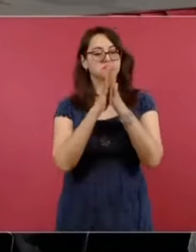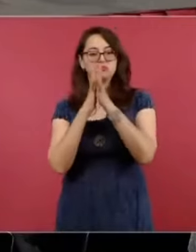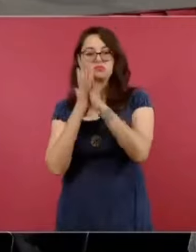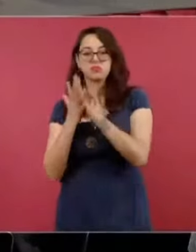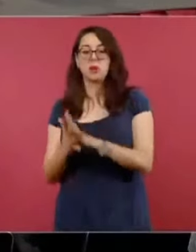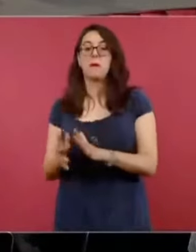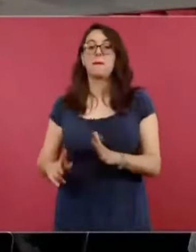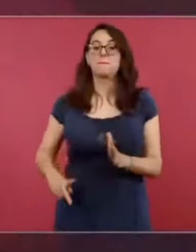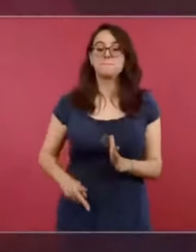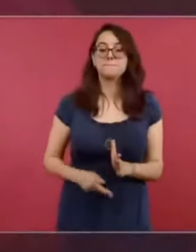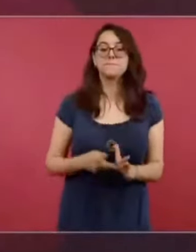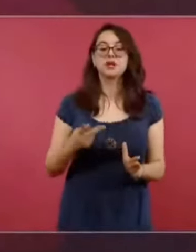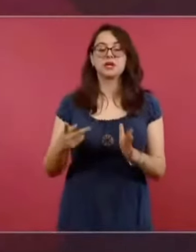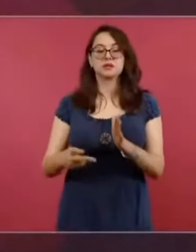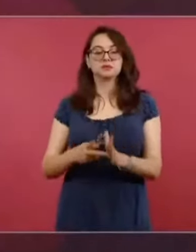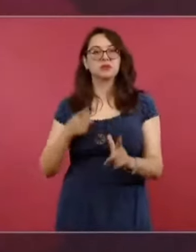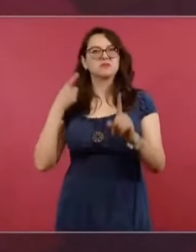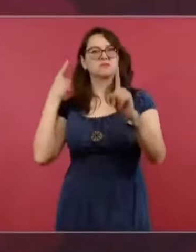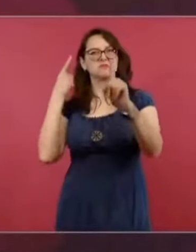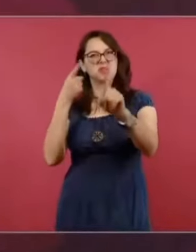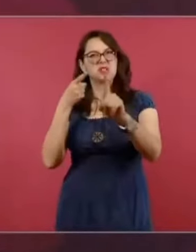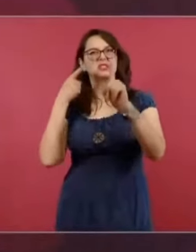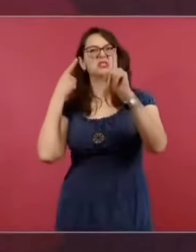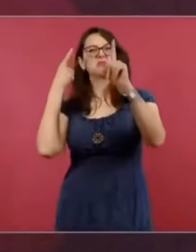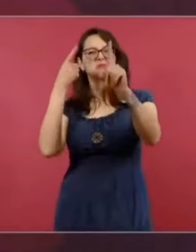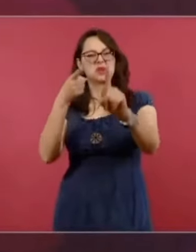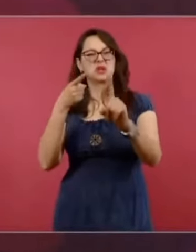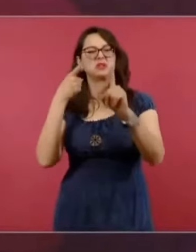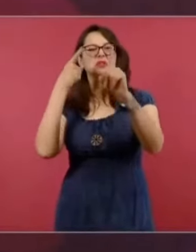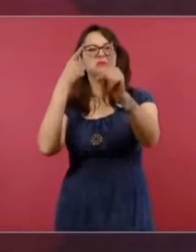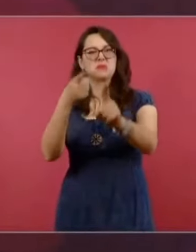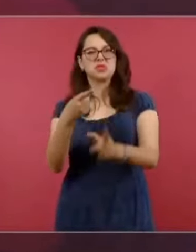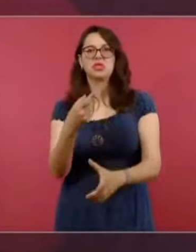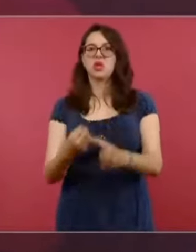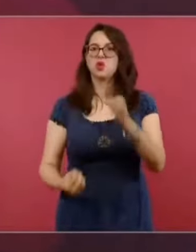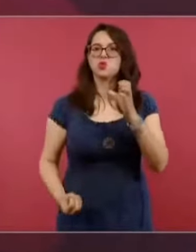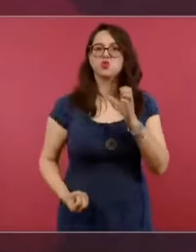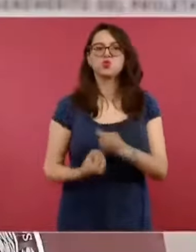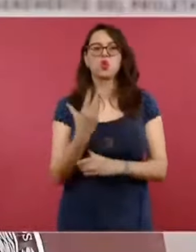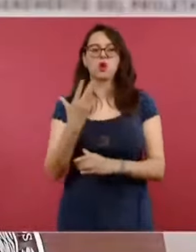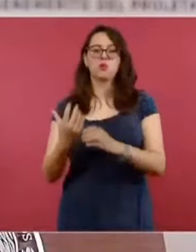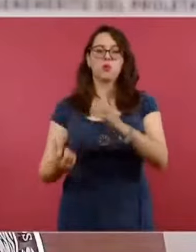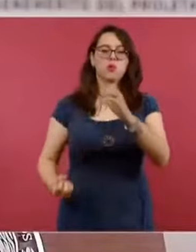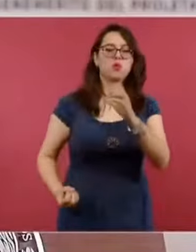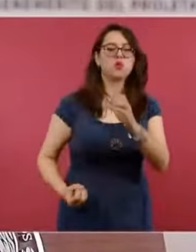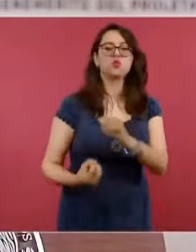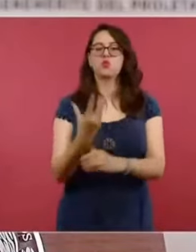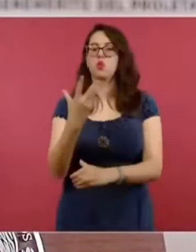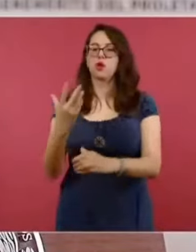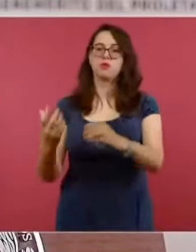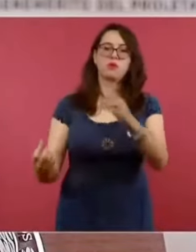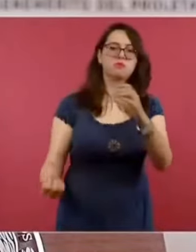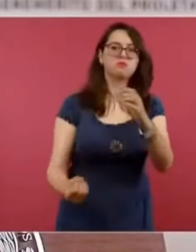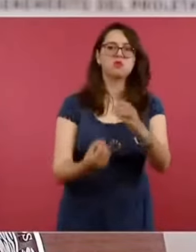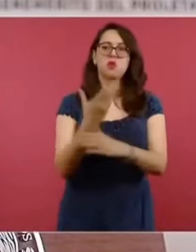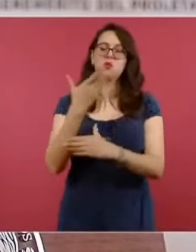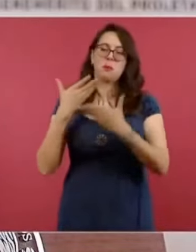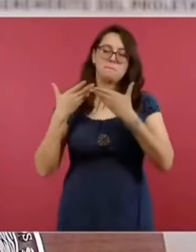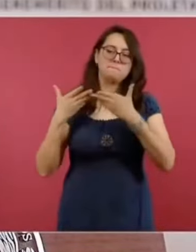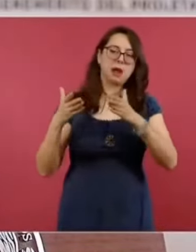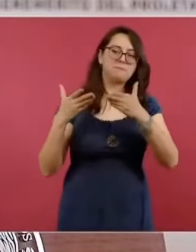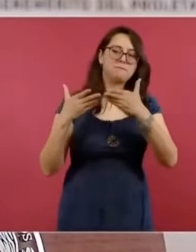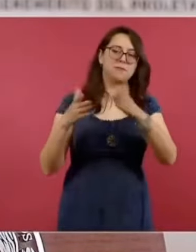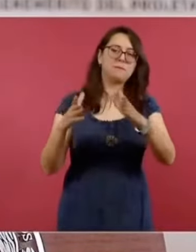constantemente sus metas, creando nuevos horizontes y abriendo nuevos senderos.